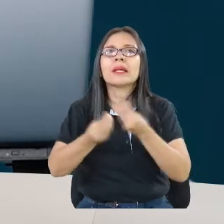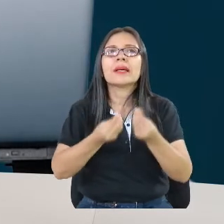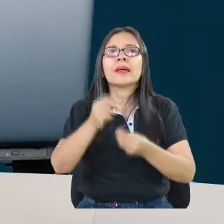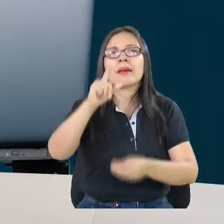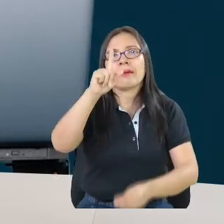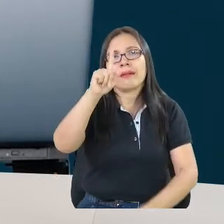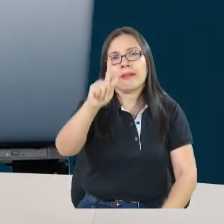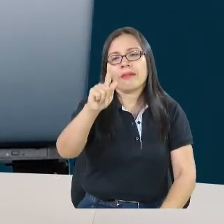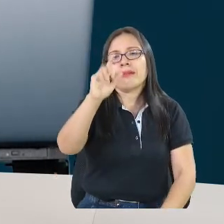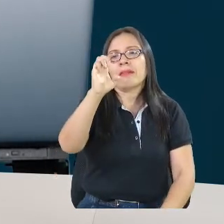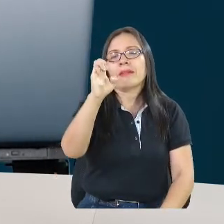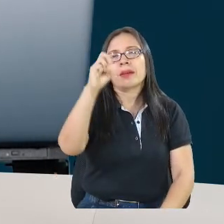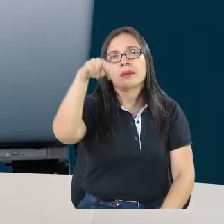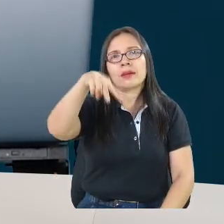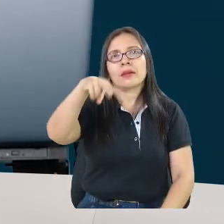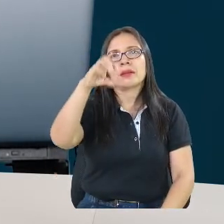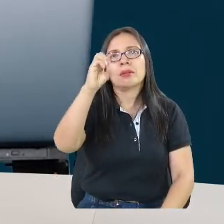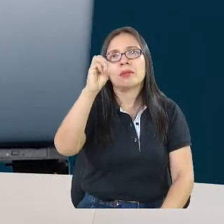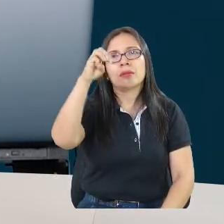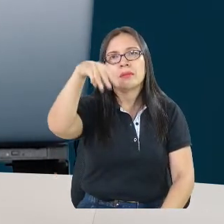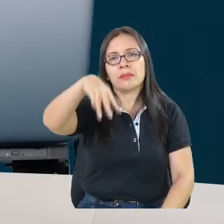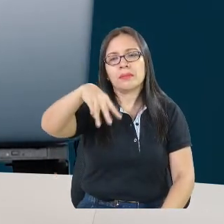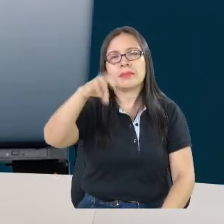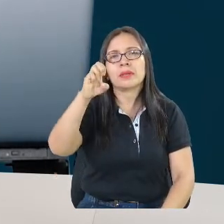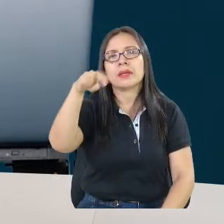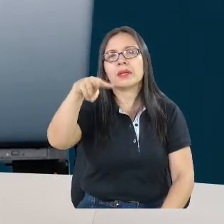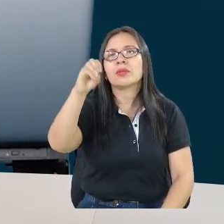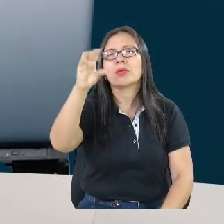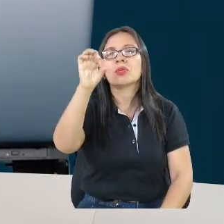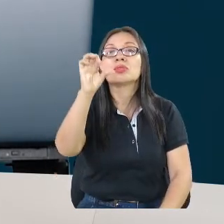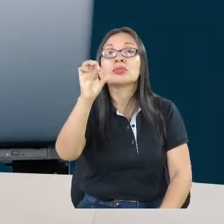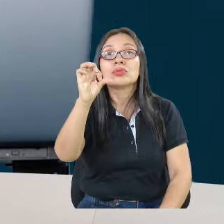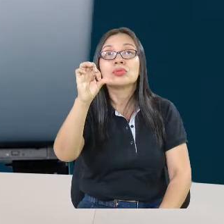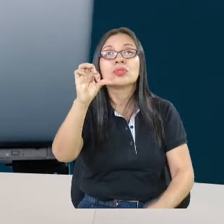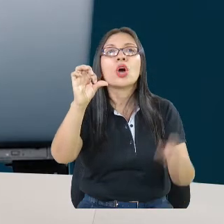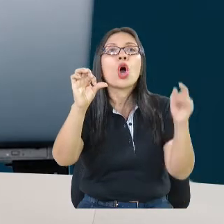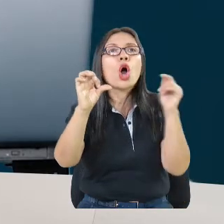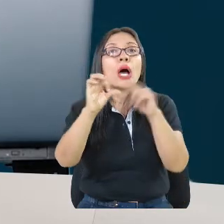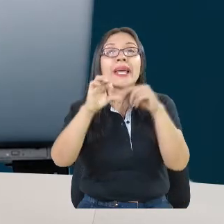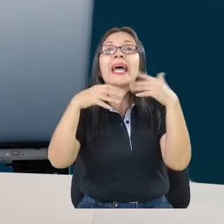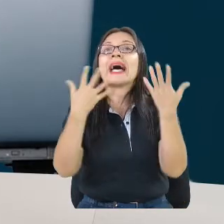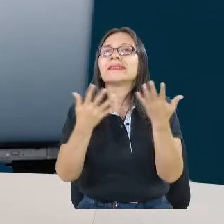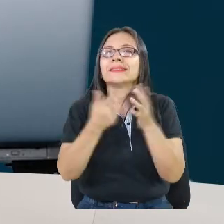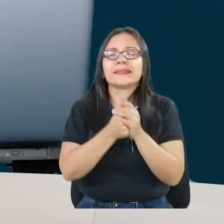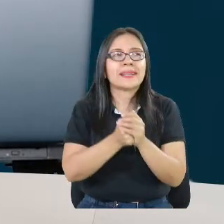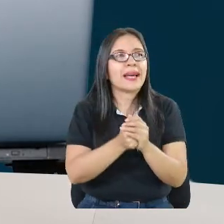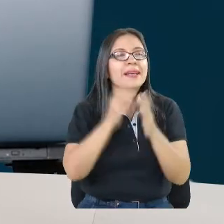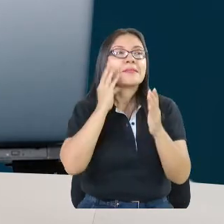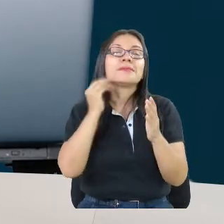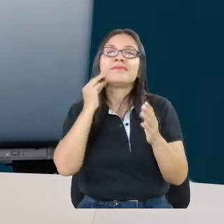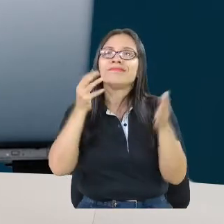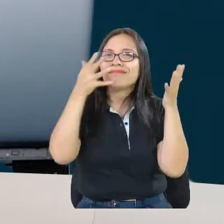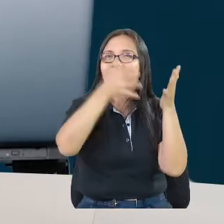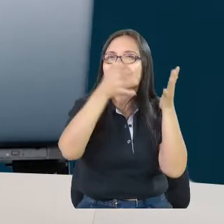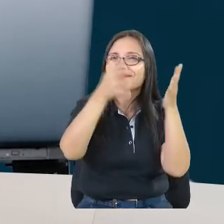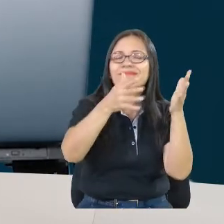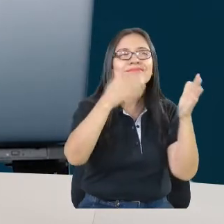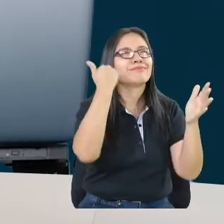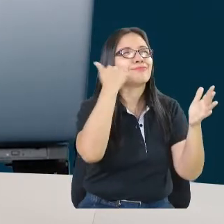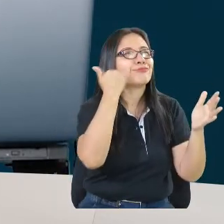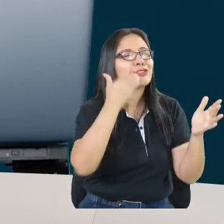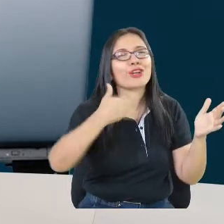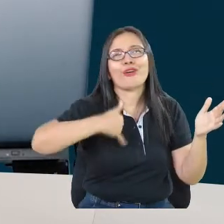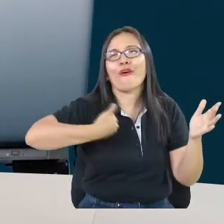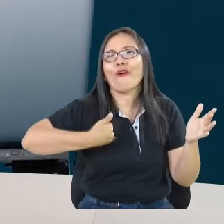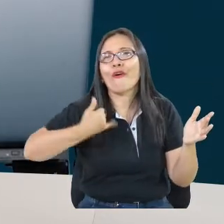llevamos esto tanto a niños, jóvenes, adultos, mayores, mujeres, bueno, a todo tipo de